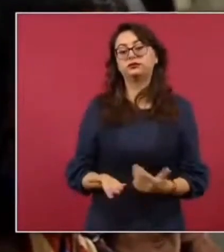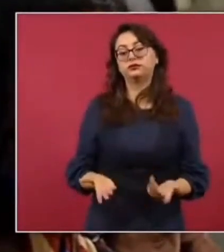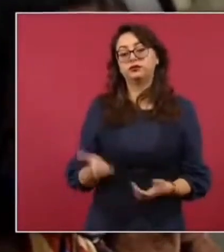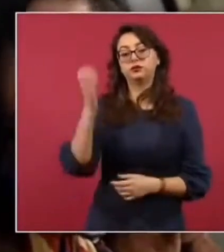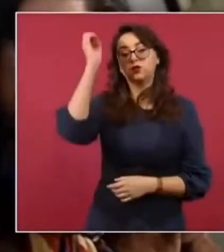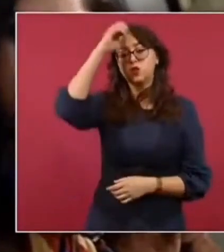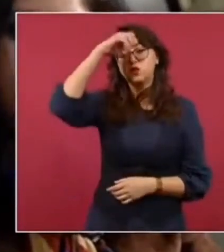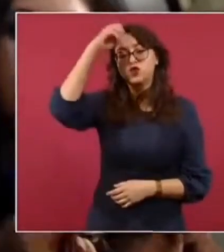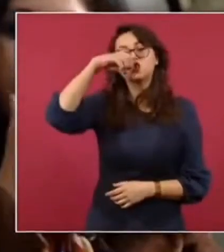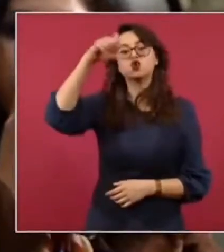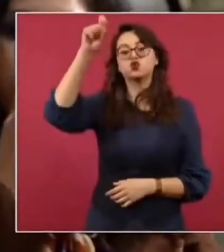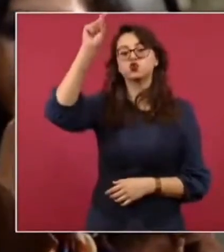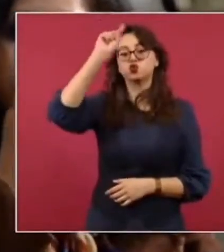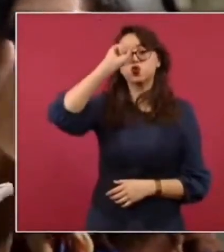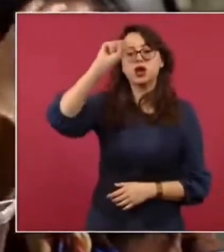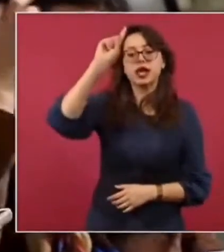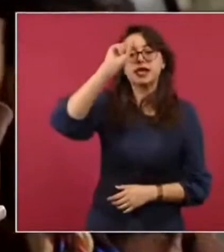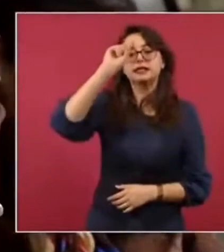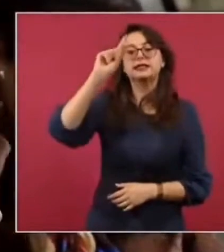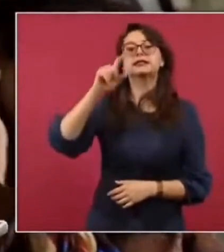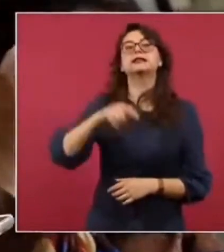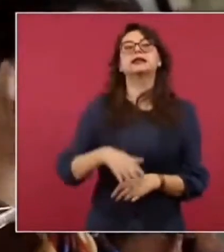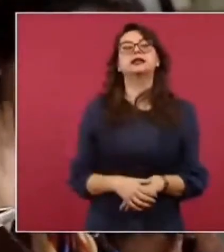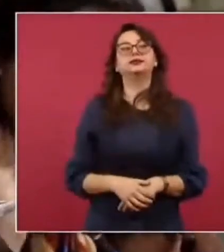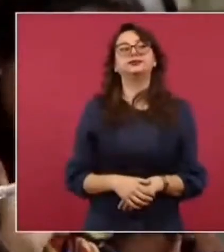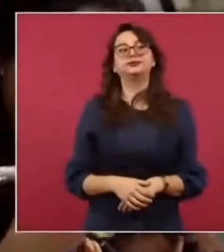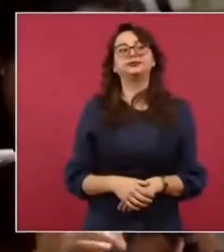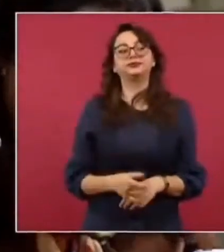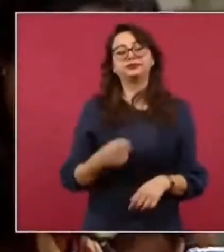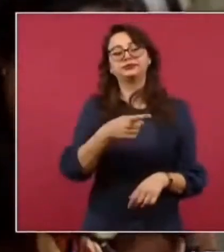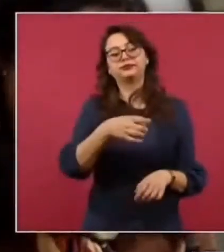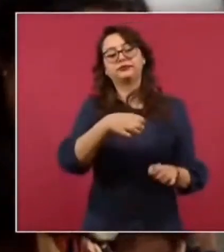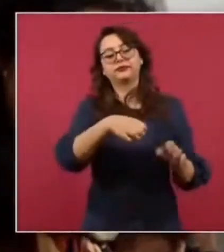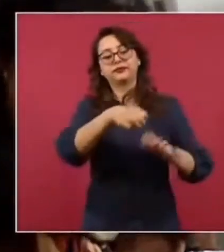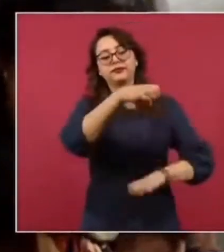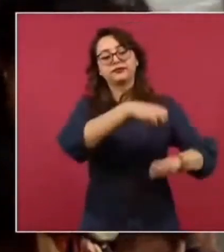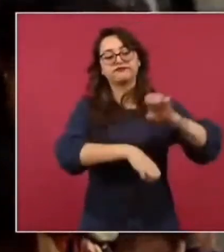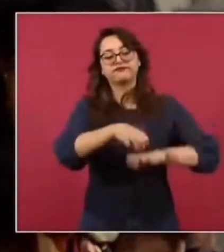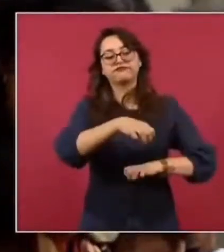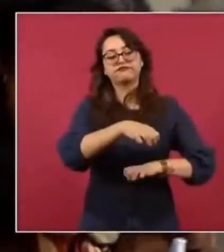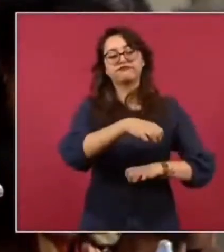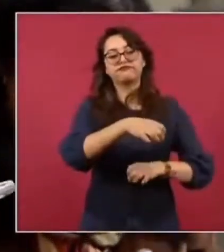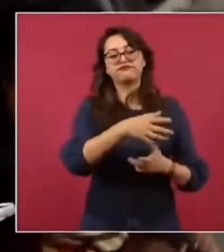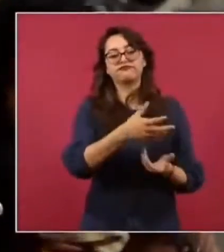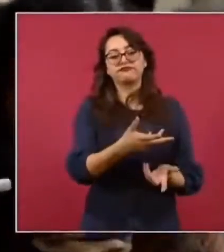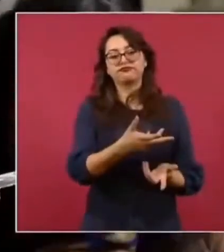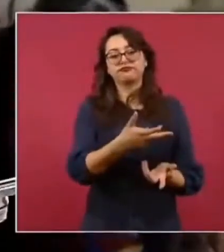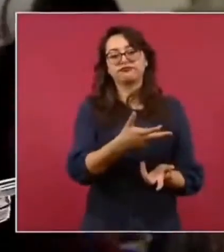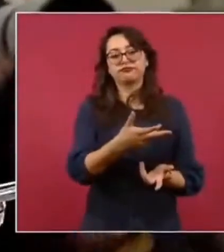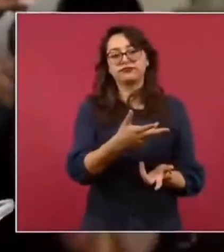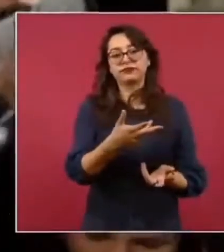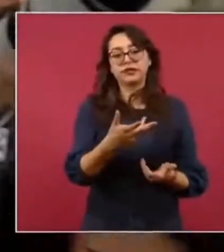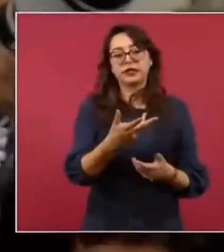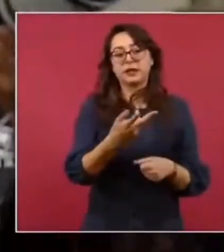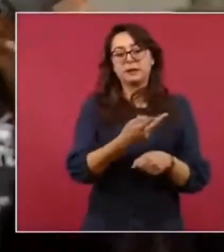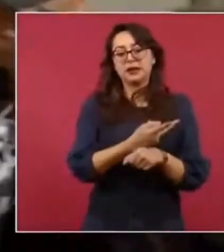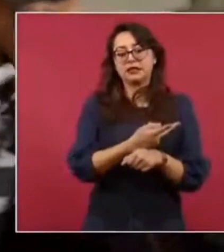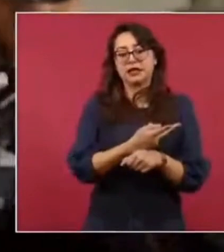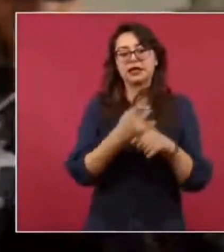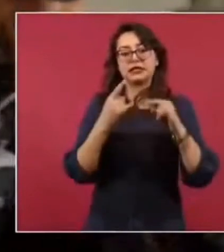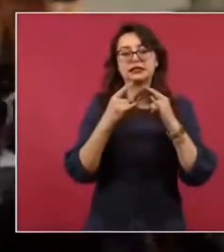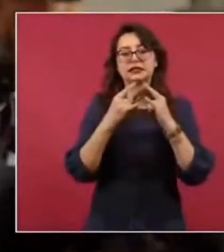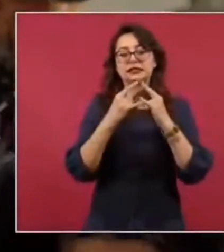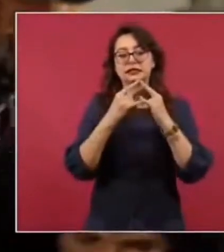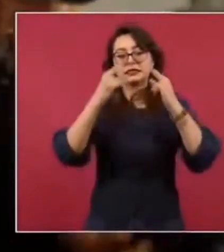empresarios, ya que en estos momentos se está llevando el tianguis turístico en su 47ª edición